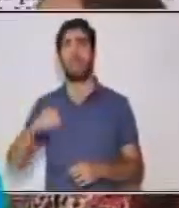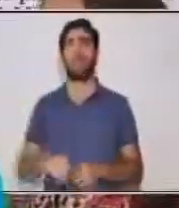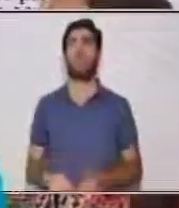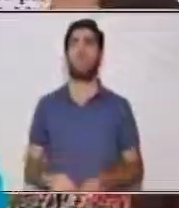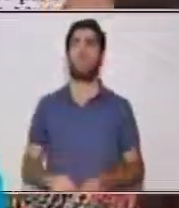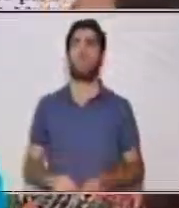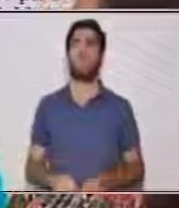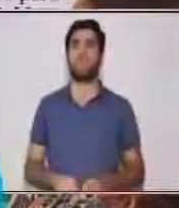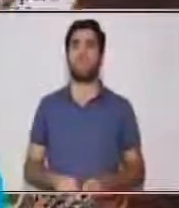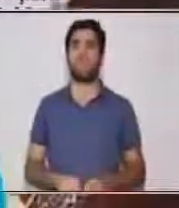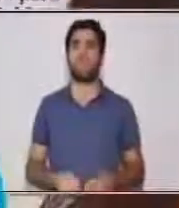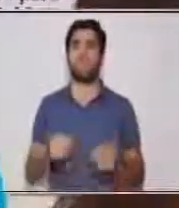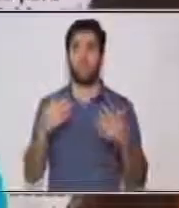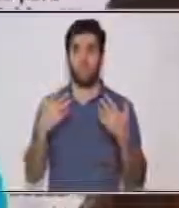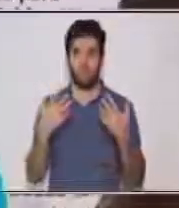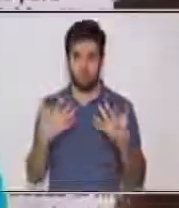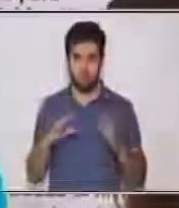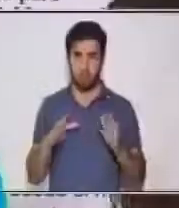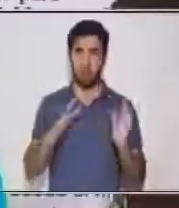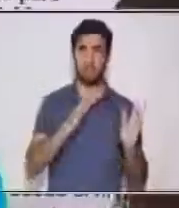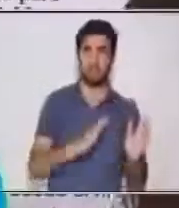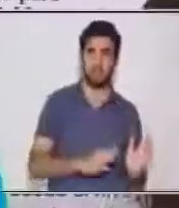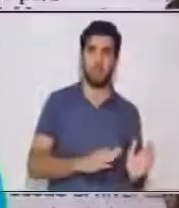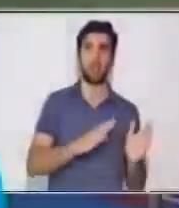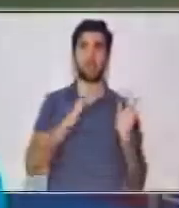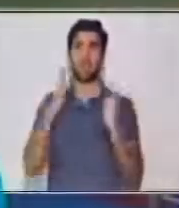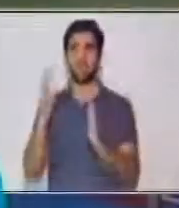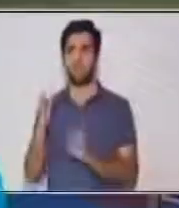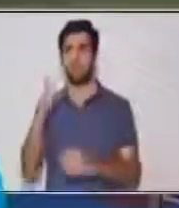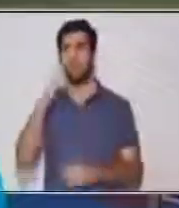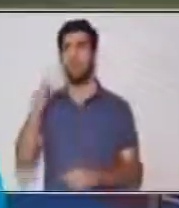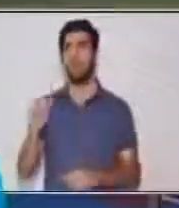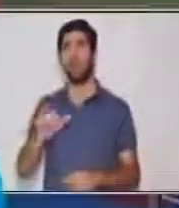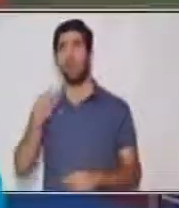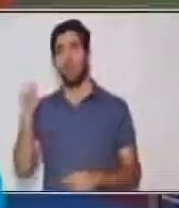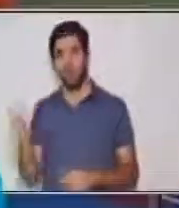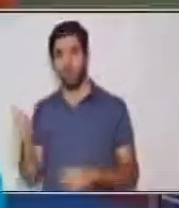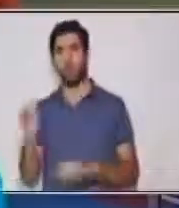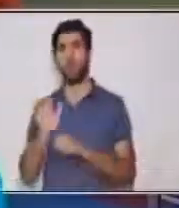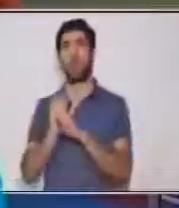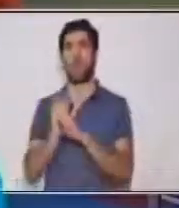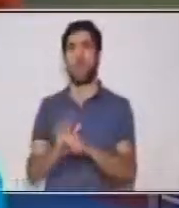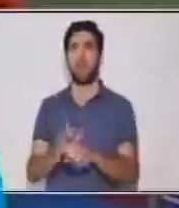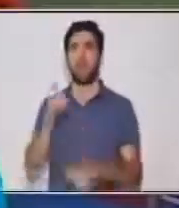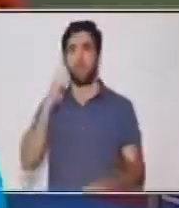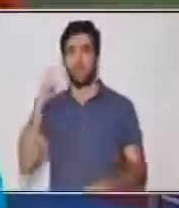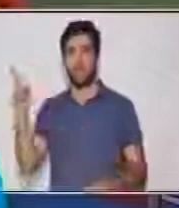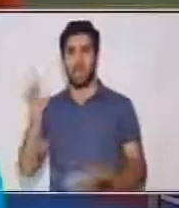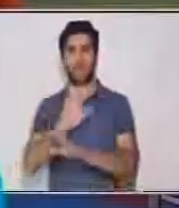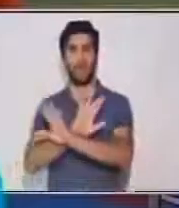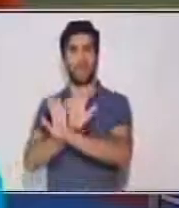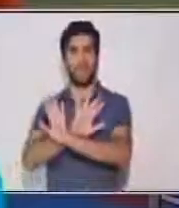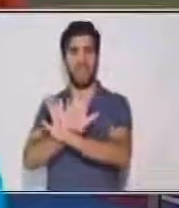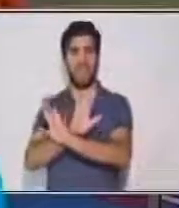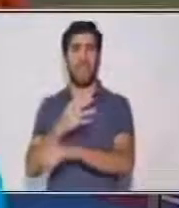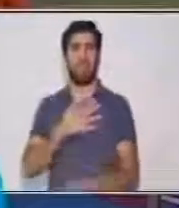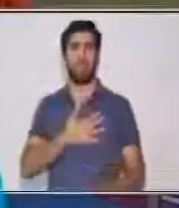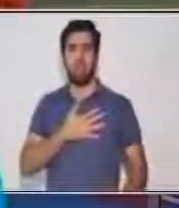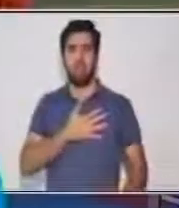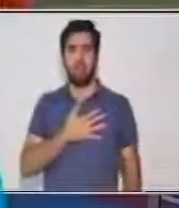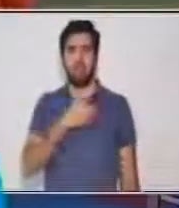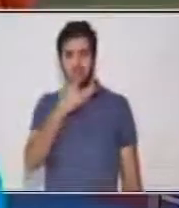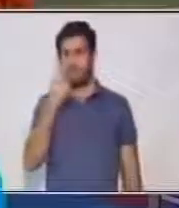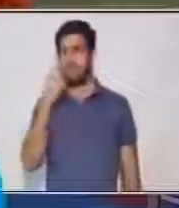Vamos a ver el siguiente ejemplo que también es un personaje de caricatura que a veces vas a